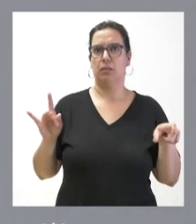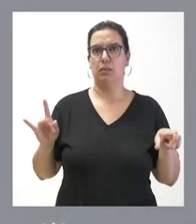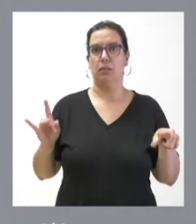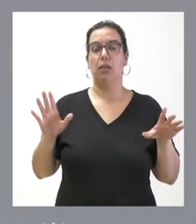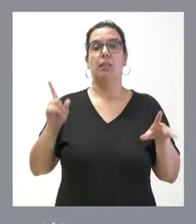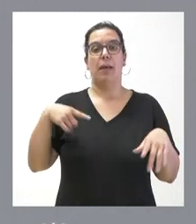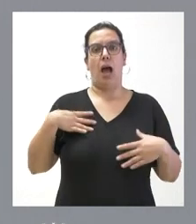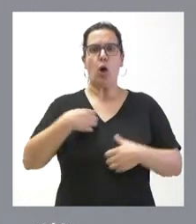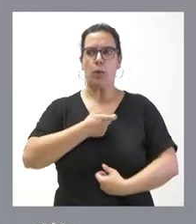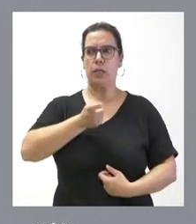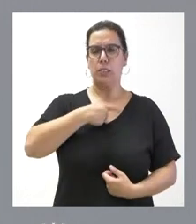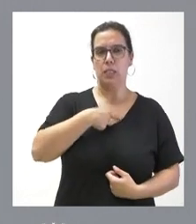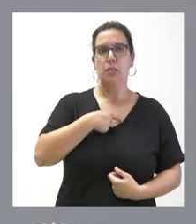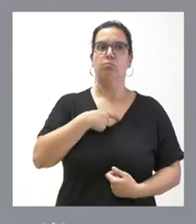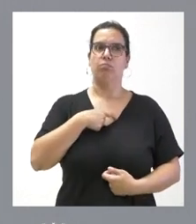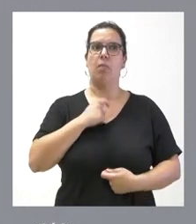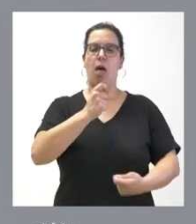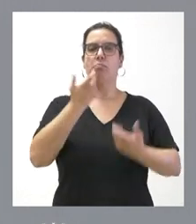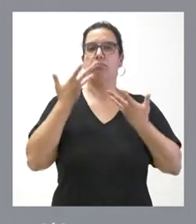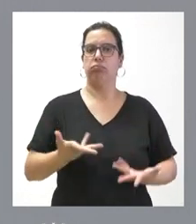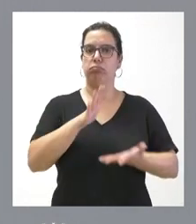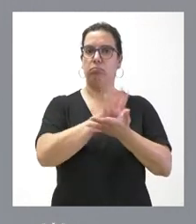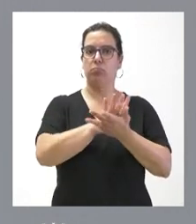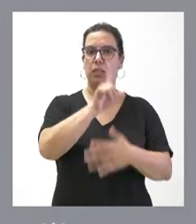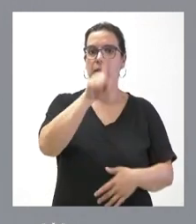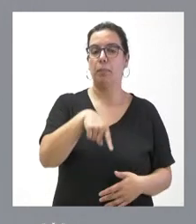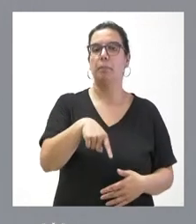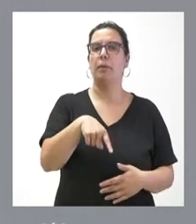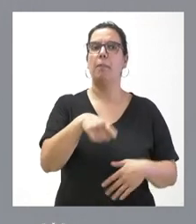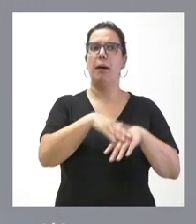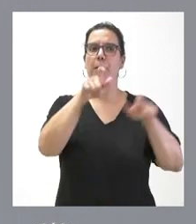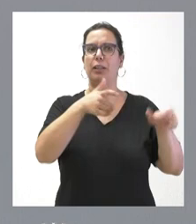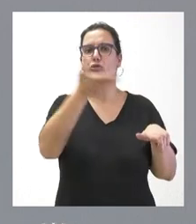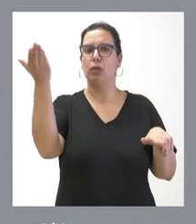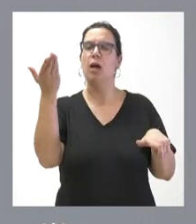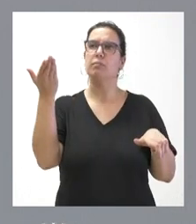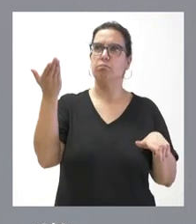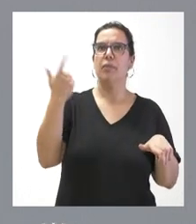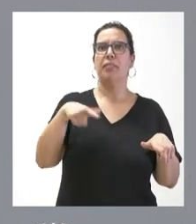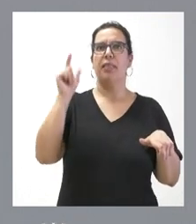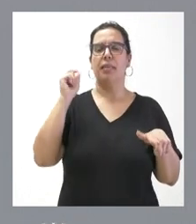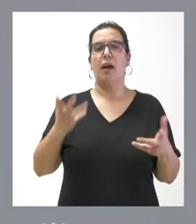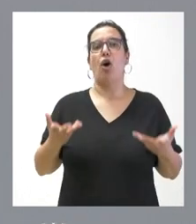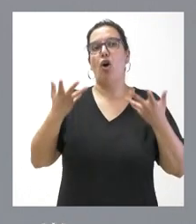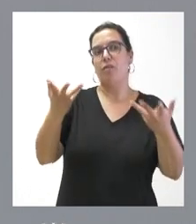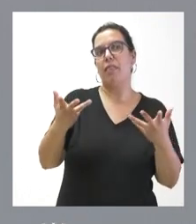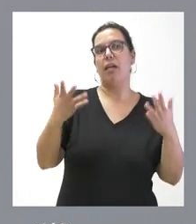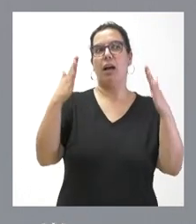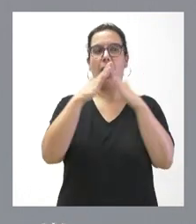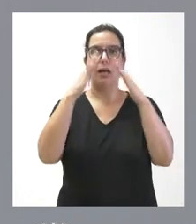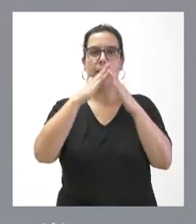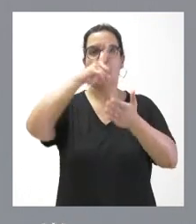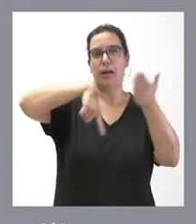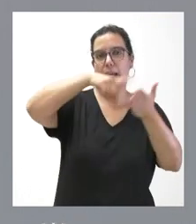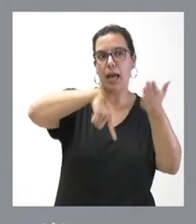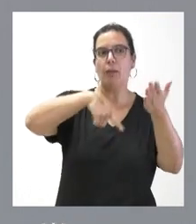agobio a muchas personas, sí que lo es. Y desde el punto de vista de la tranquilidad de otras personas que también deciden poner su vivienda en el mercado para alquiler, también